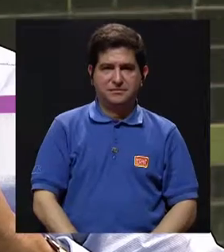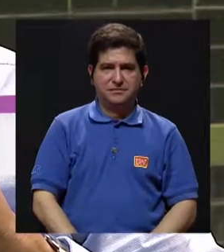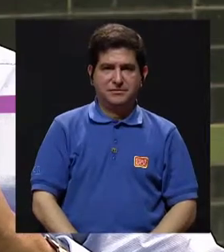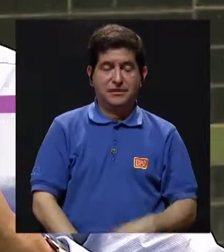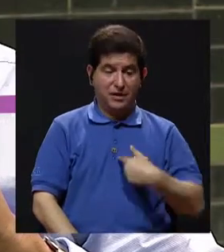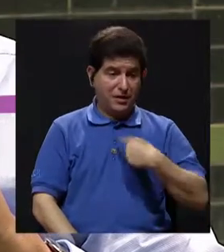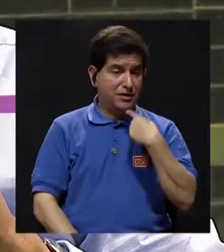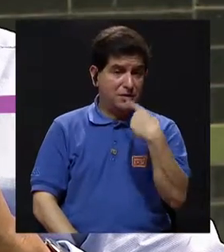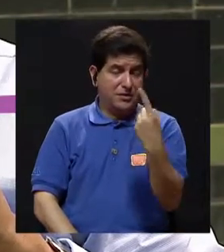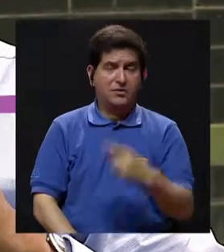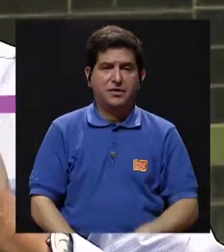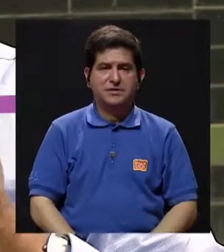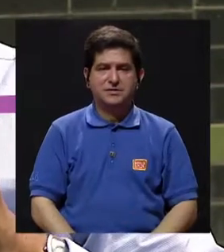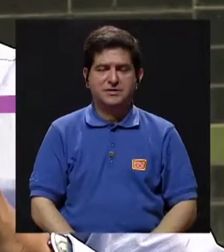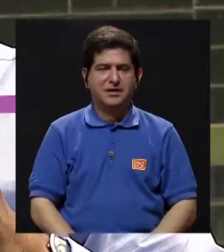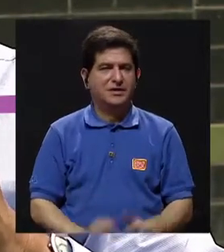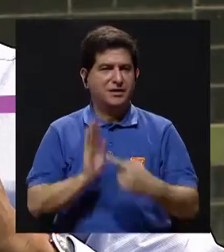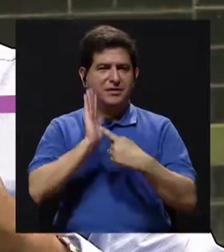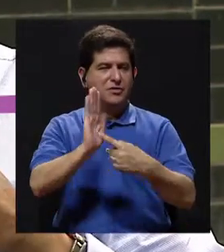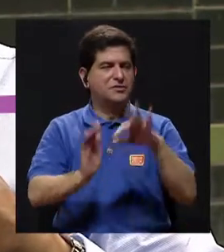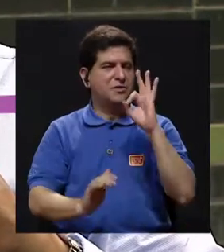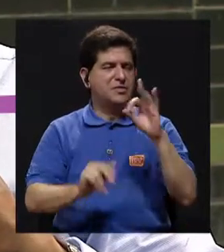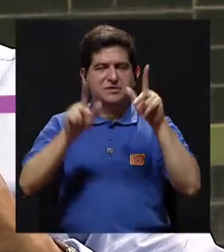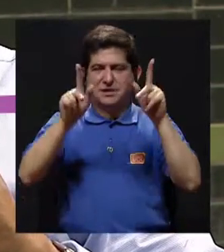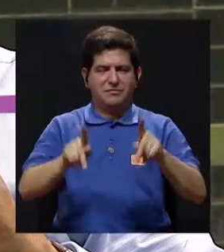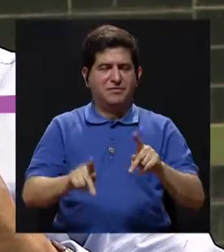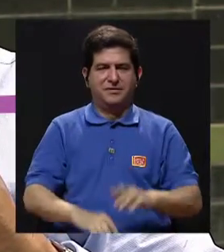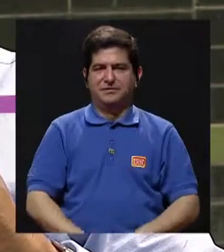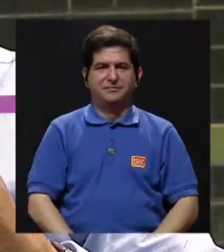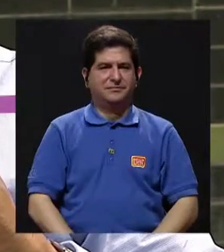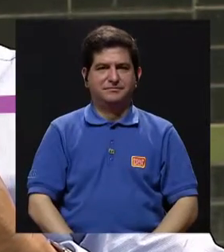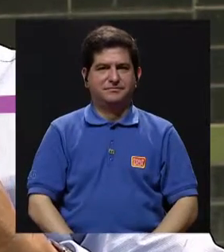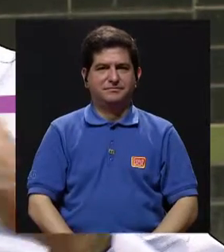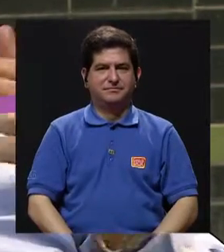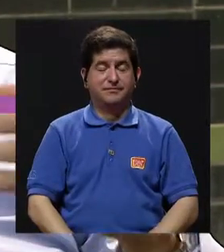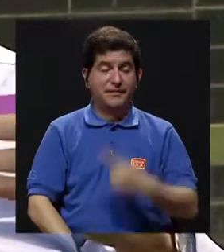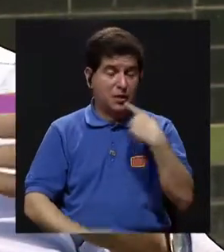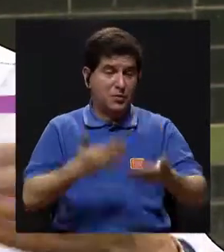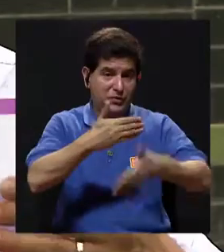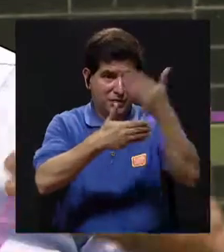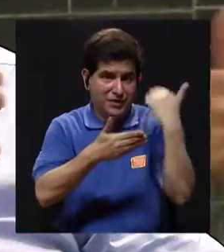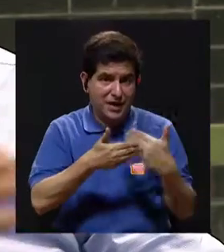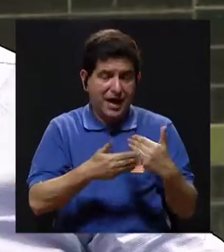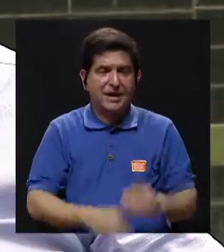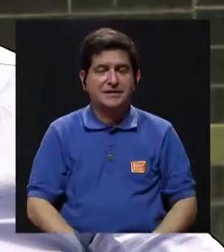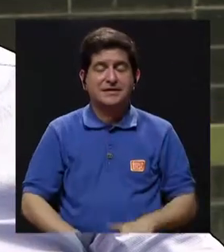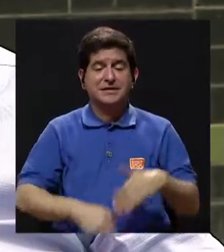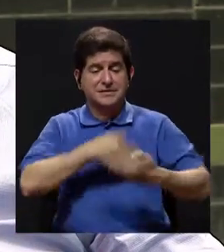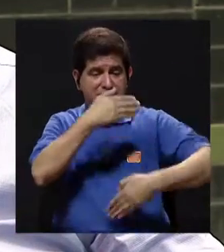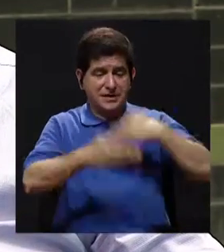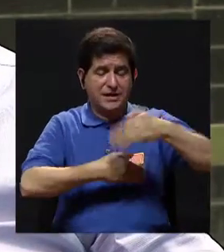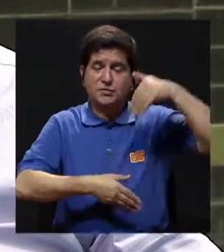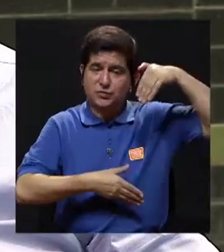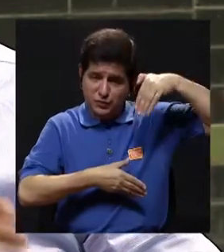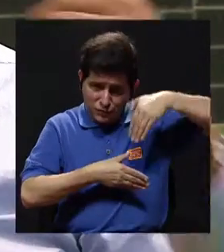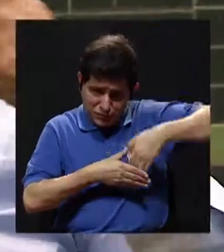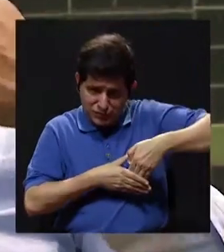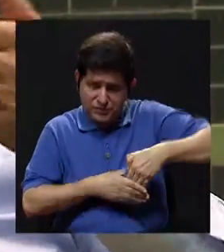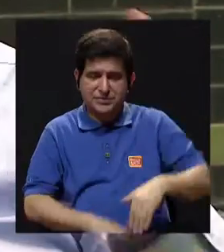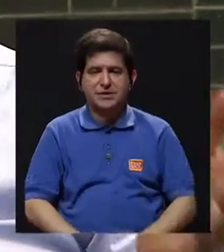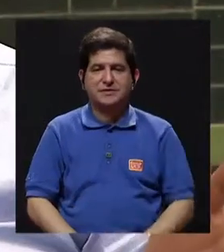tengo que decirlo, no nos hace lucir muy bien como personas más de una vez, porque como decías, llevamos la procesión por dentro,